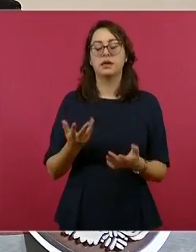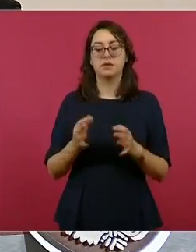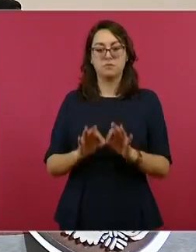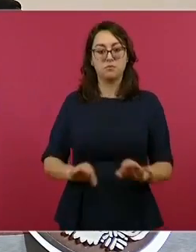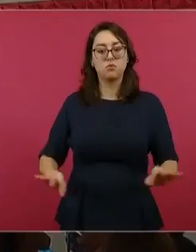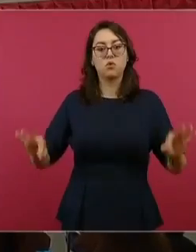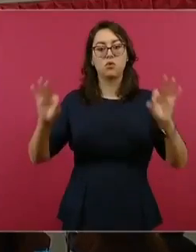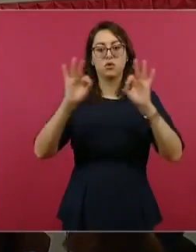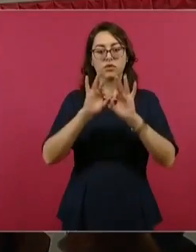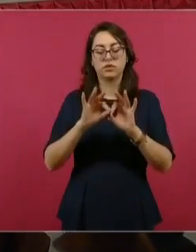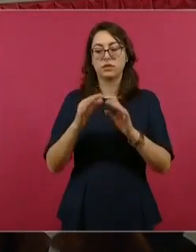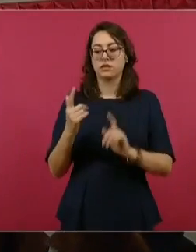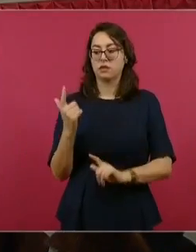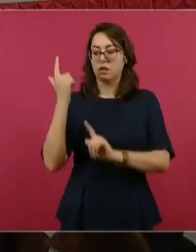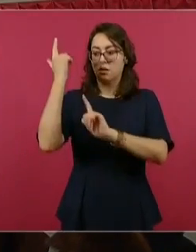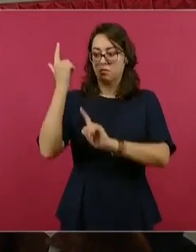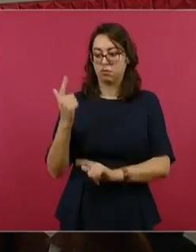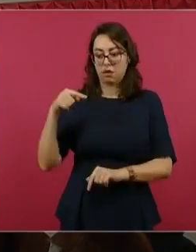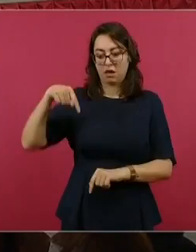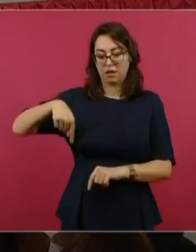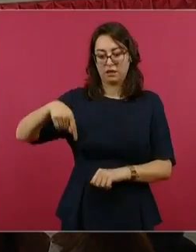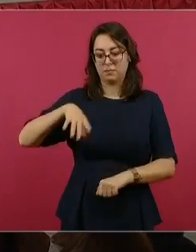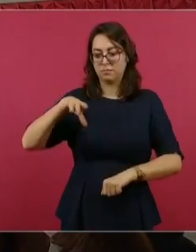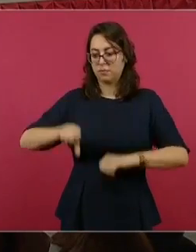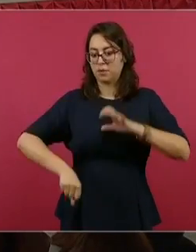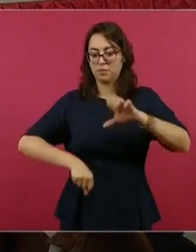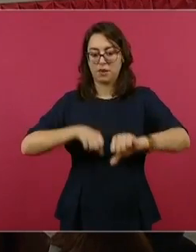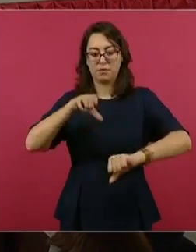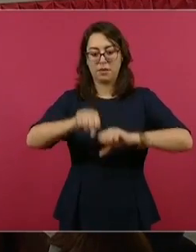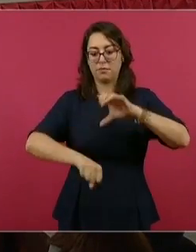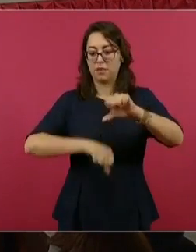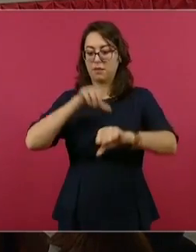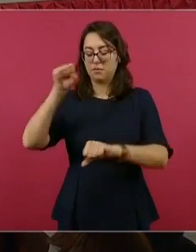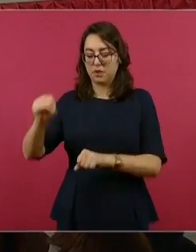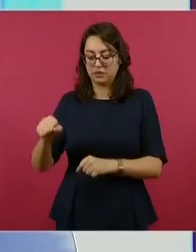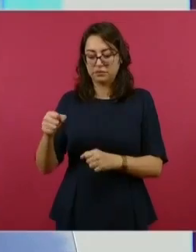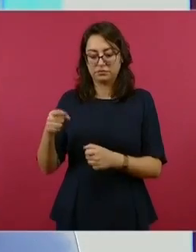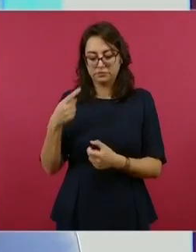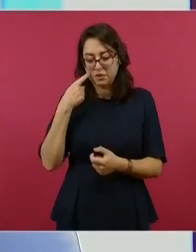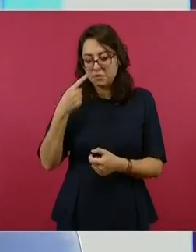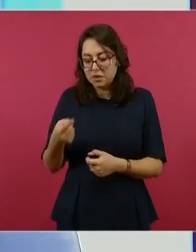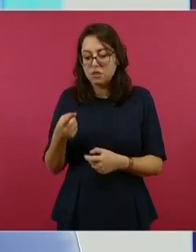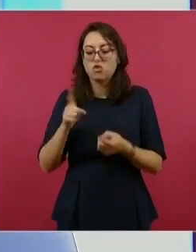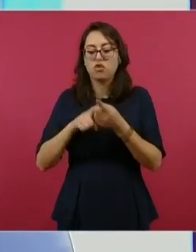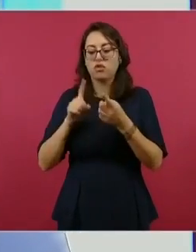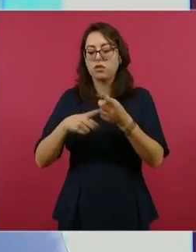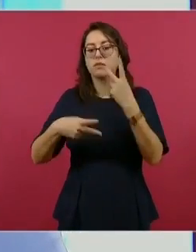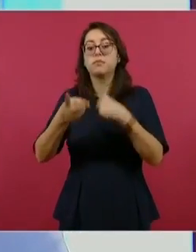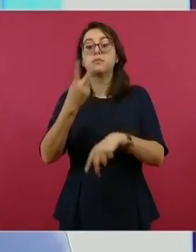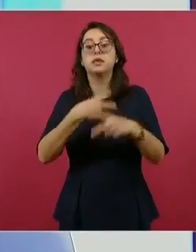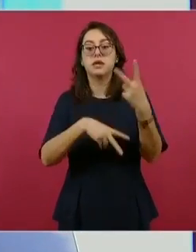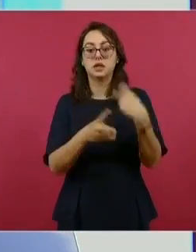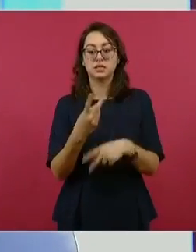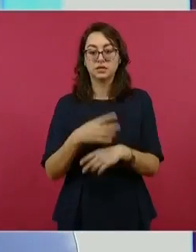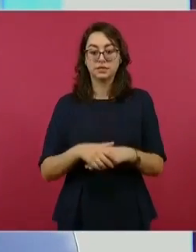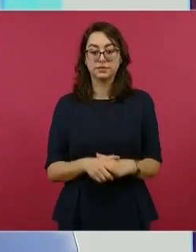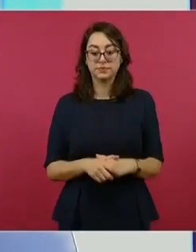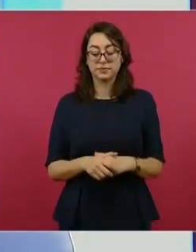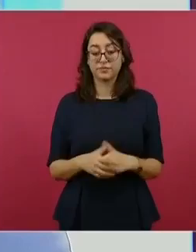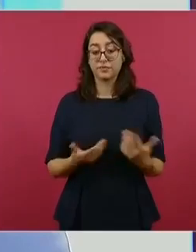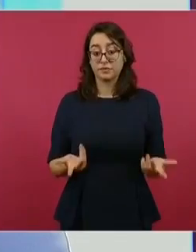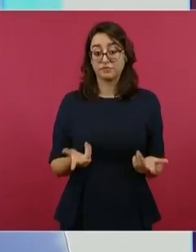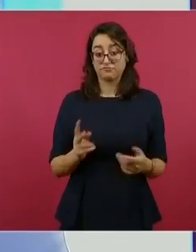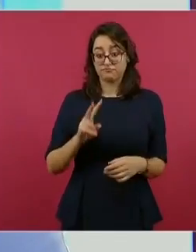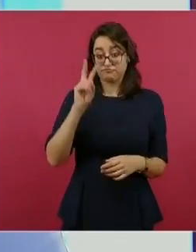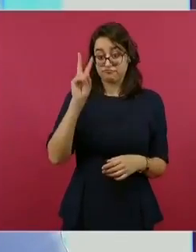incautadas en nuestro país a las organizaciones criminales. Quedó claro que el 70 por